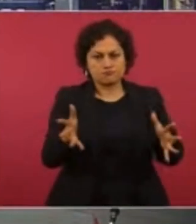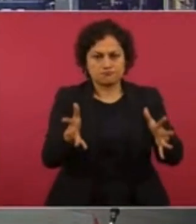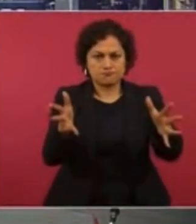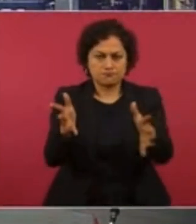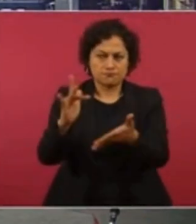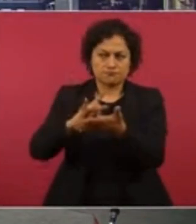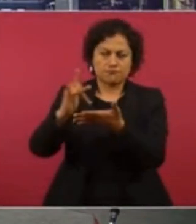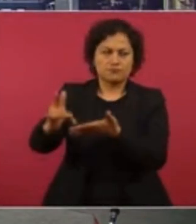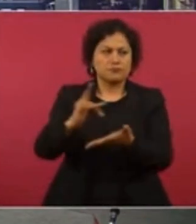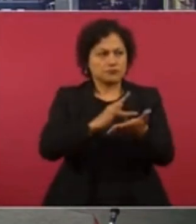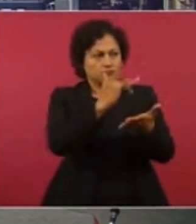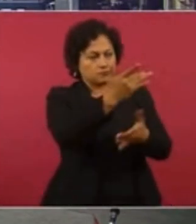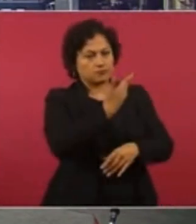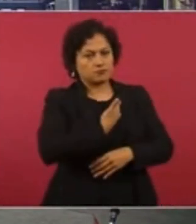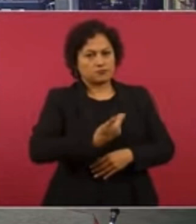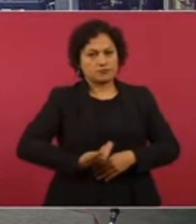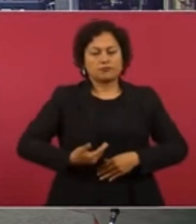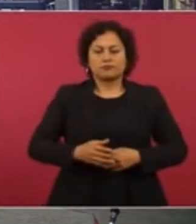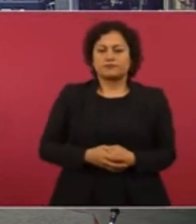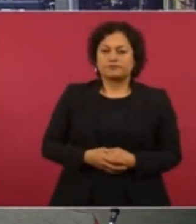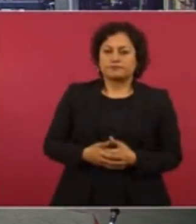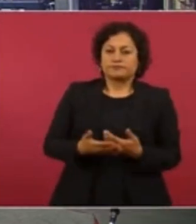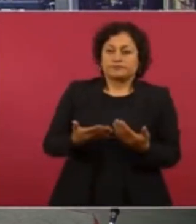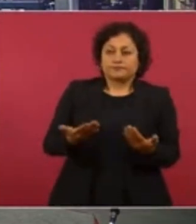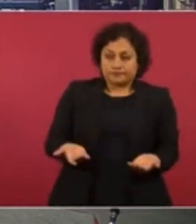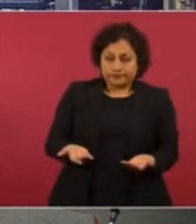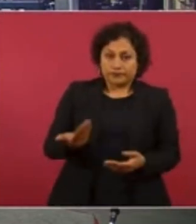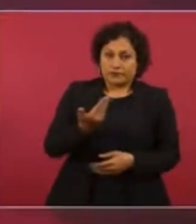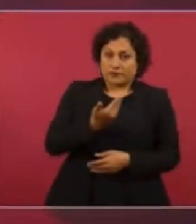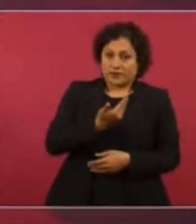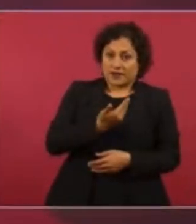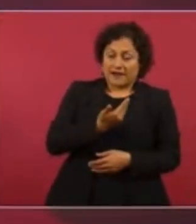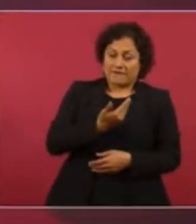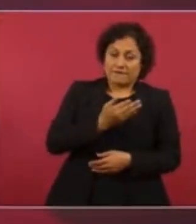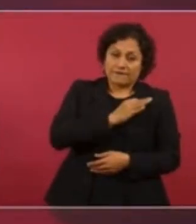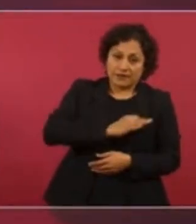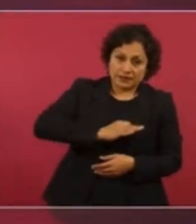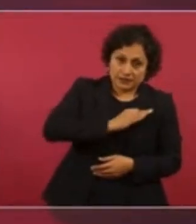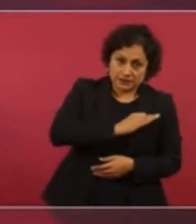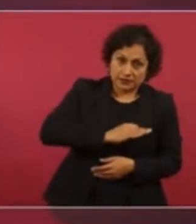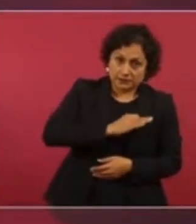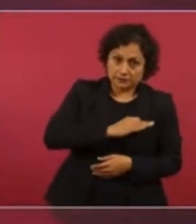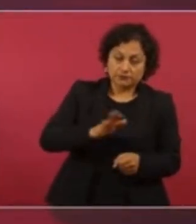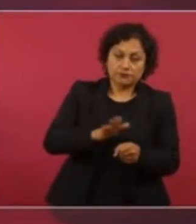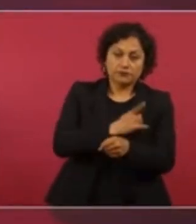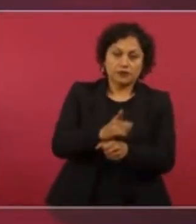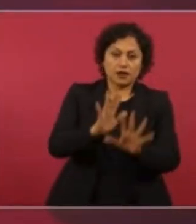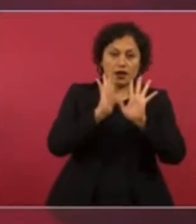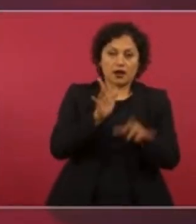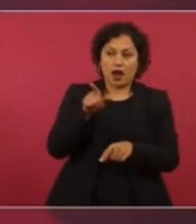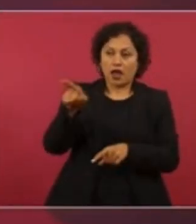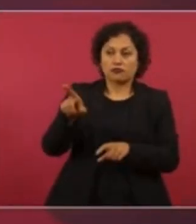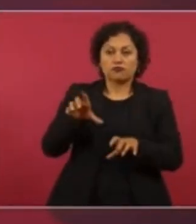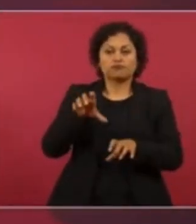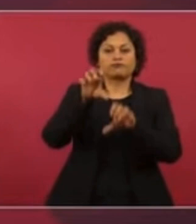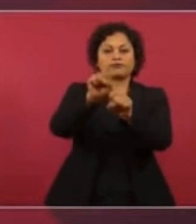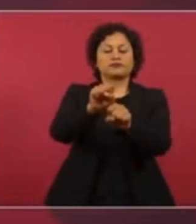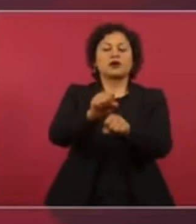felicidades, porque se ha hecho justicia y